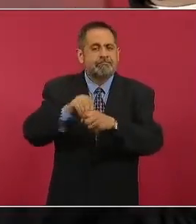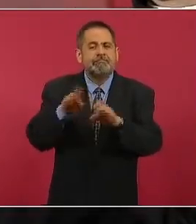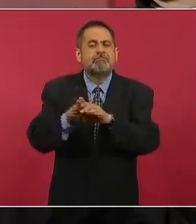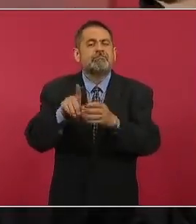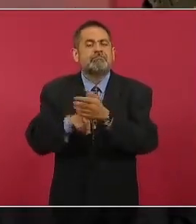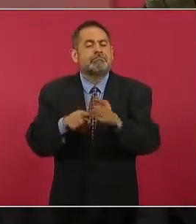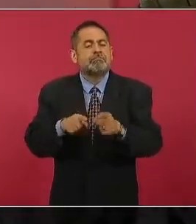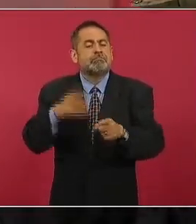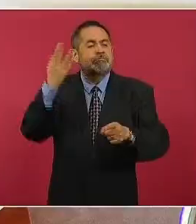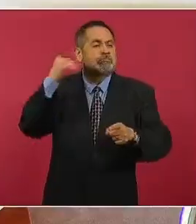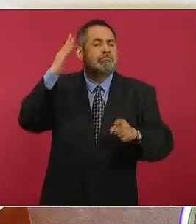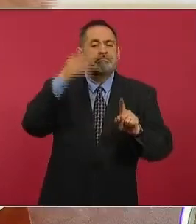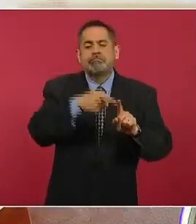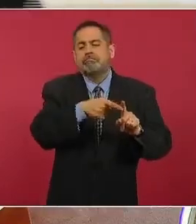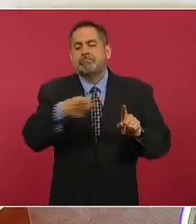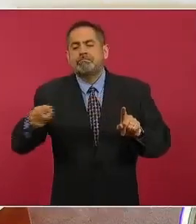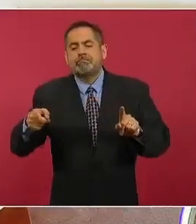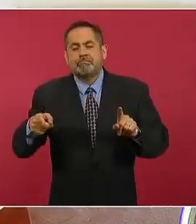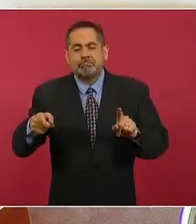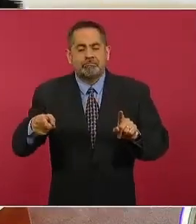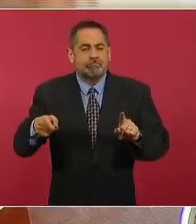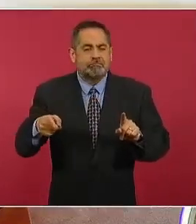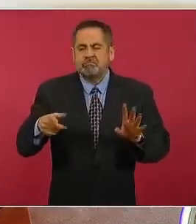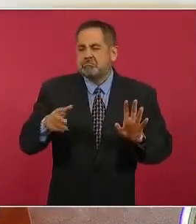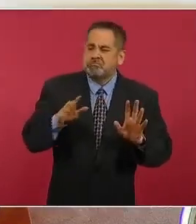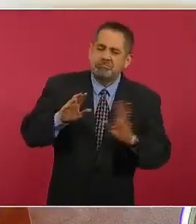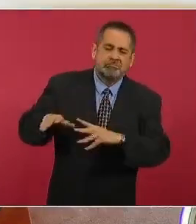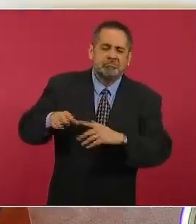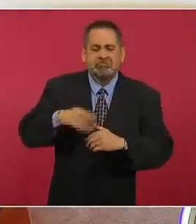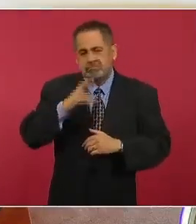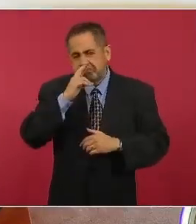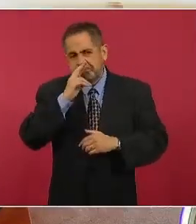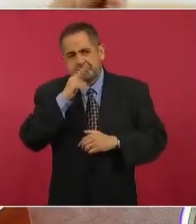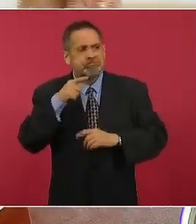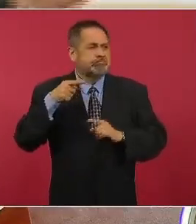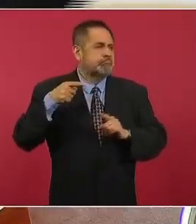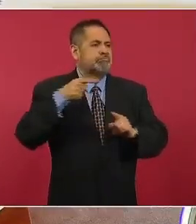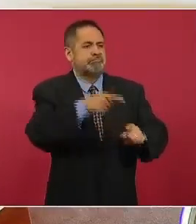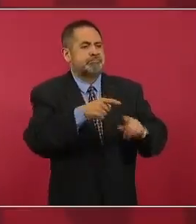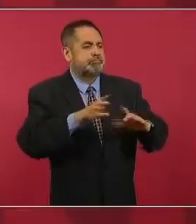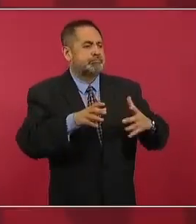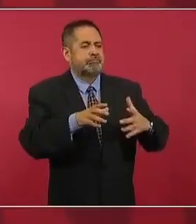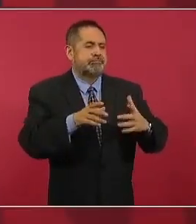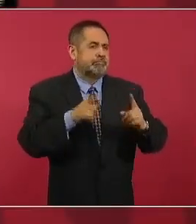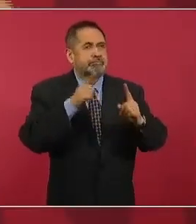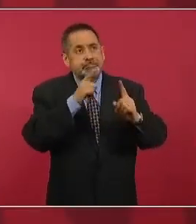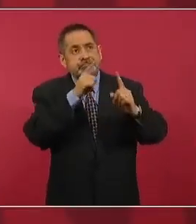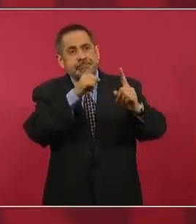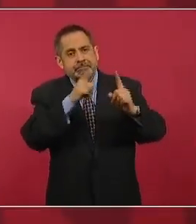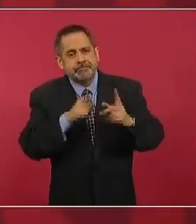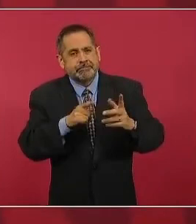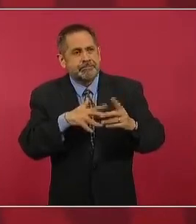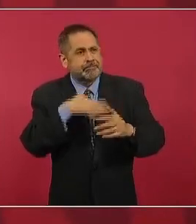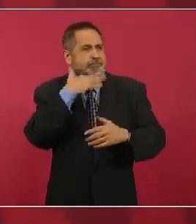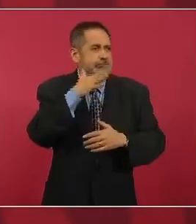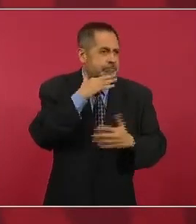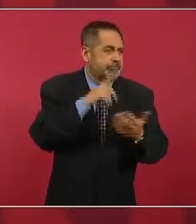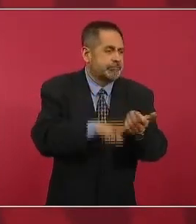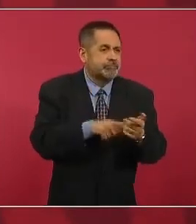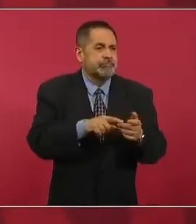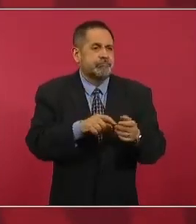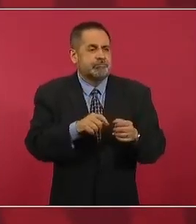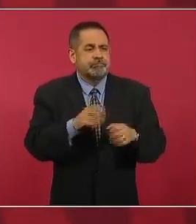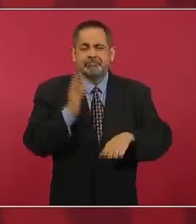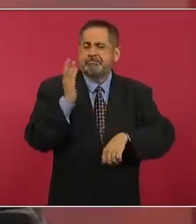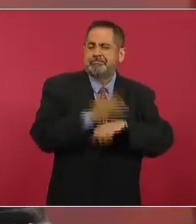se apostó a la corrupción y a la